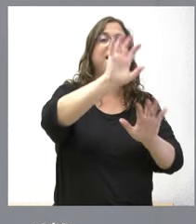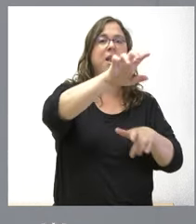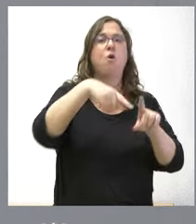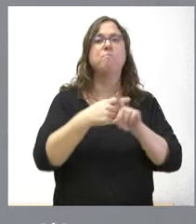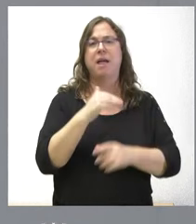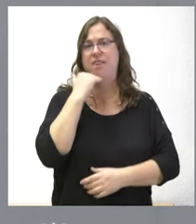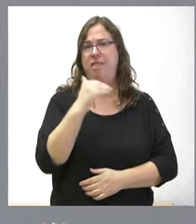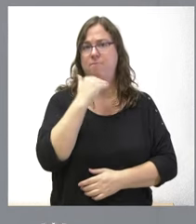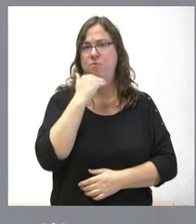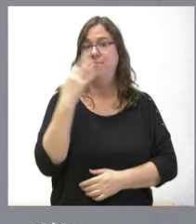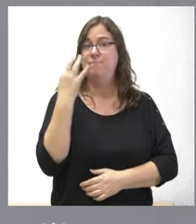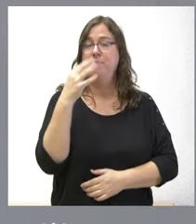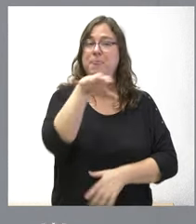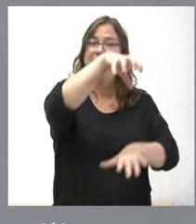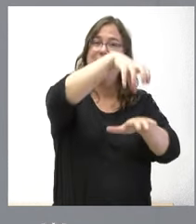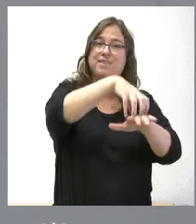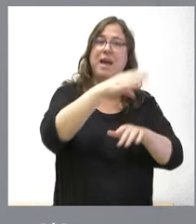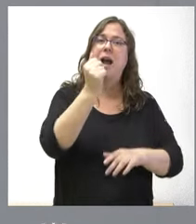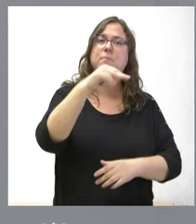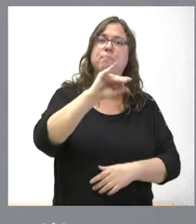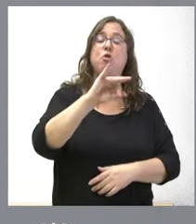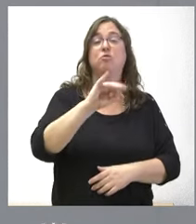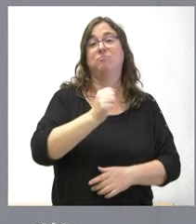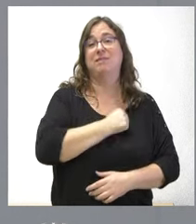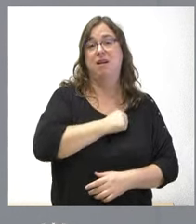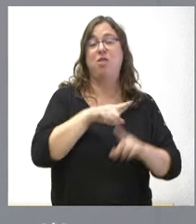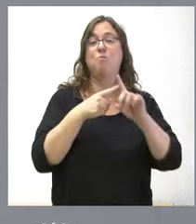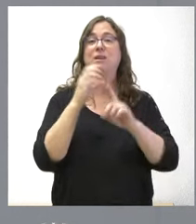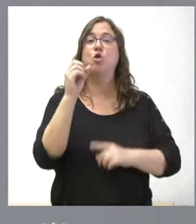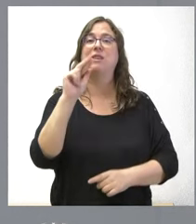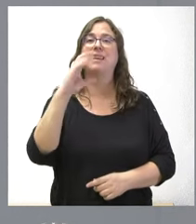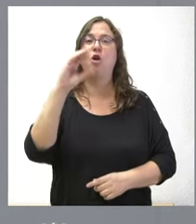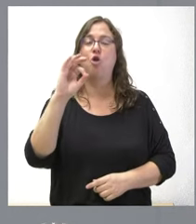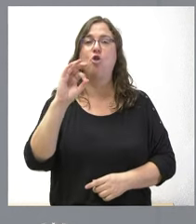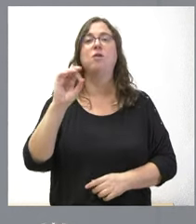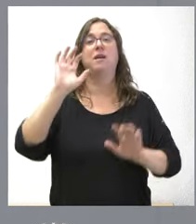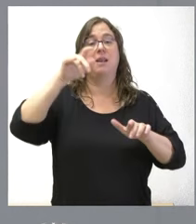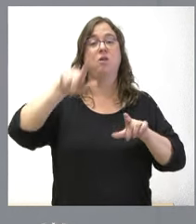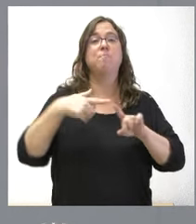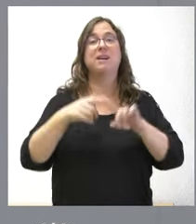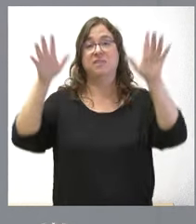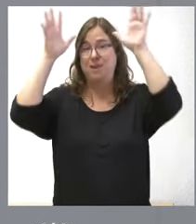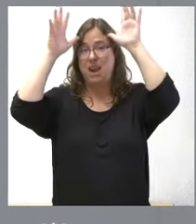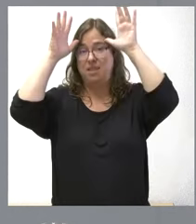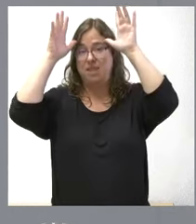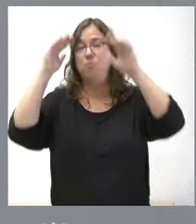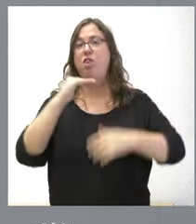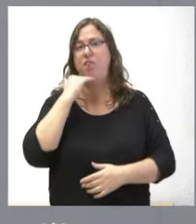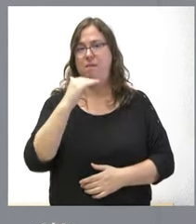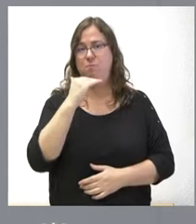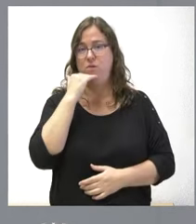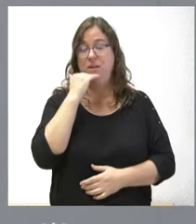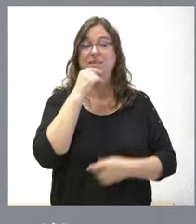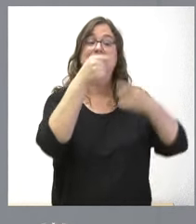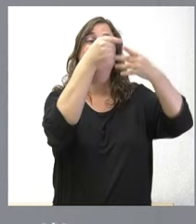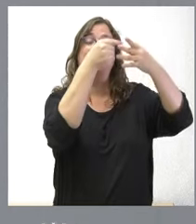Se trata de las bases de Campo Sagrado y Oterico, en León, y la de Villar de Ciervos, en Zamora. Tienen ustedes la distribución